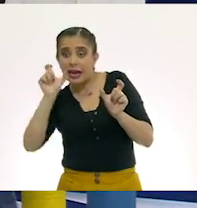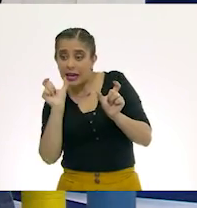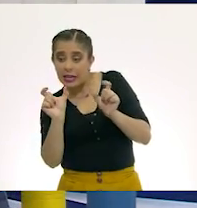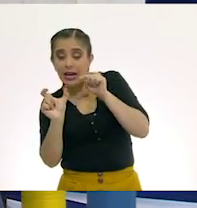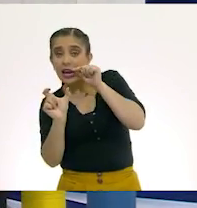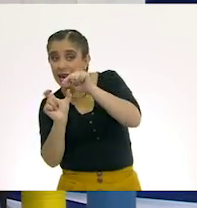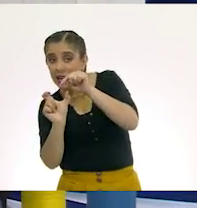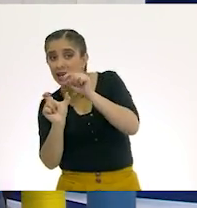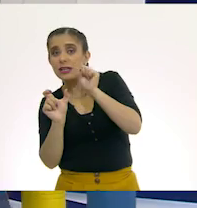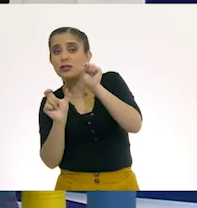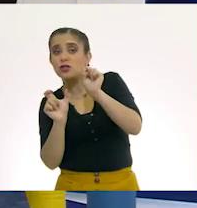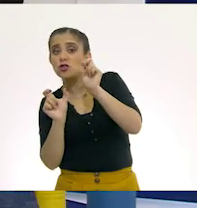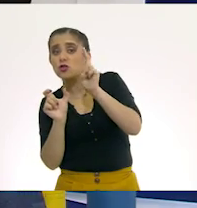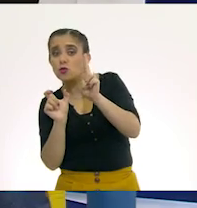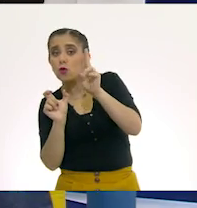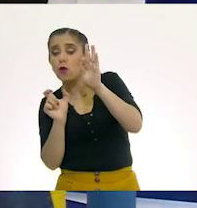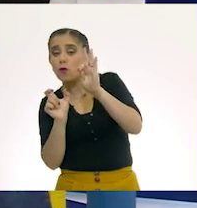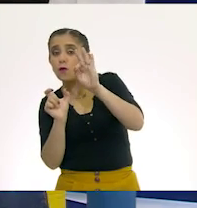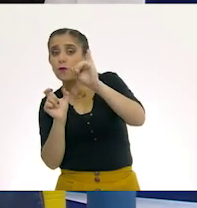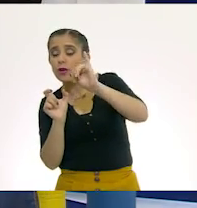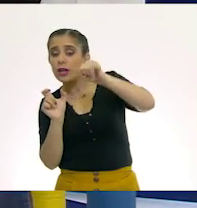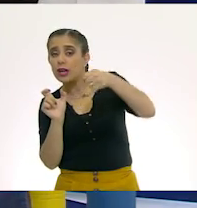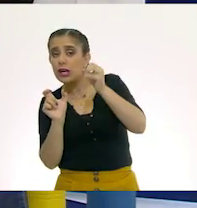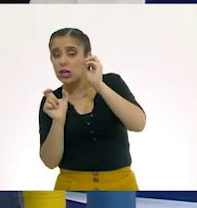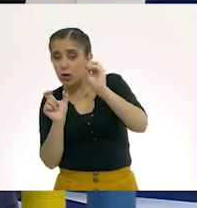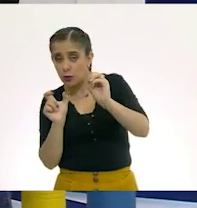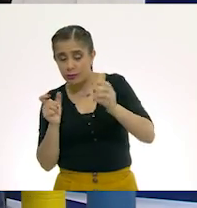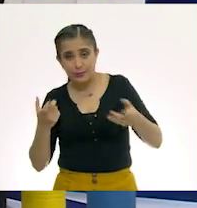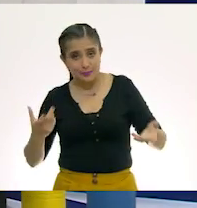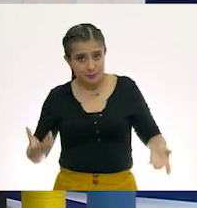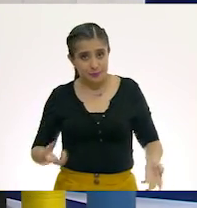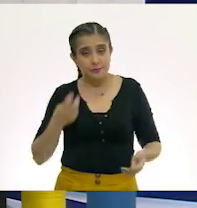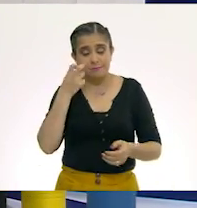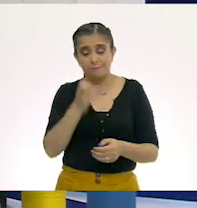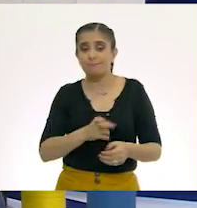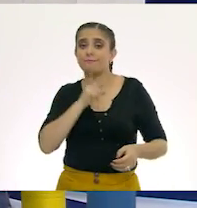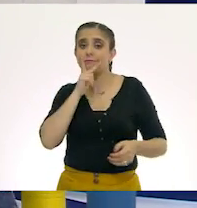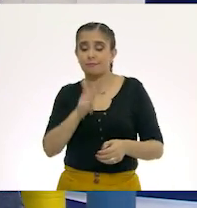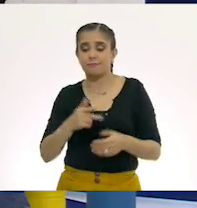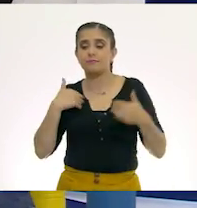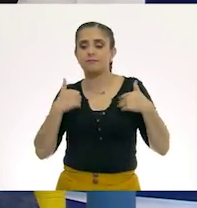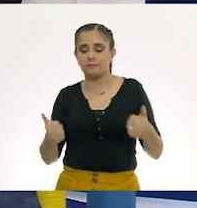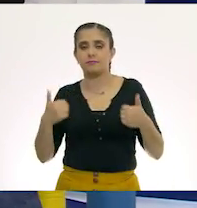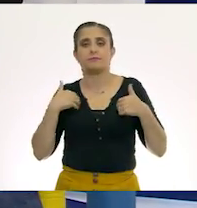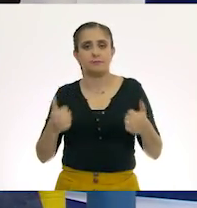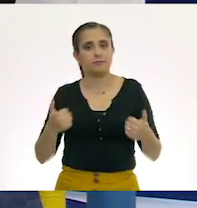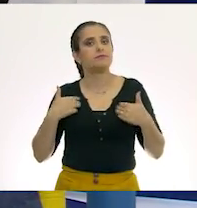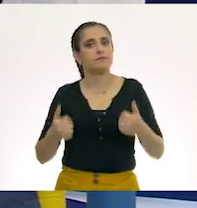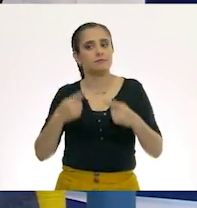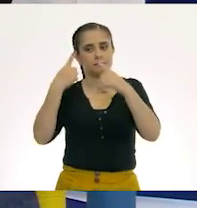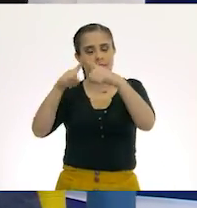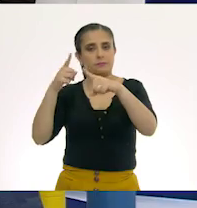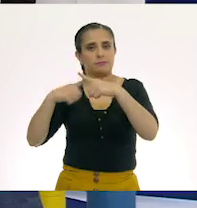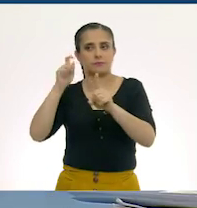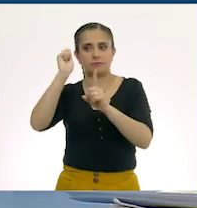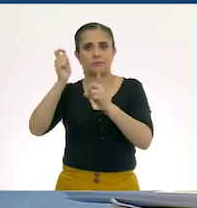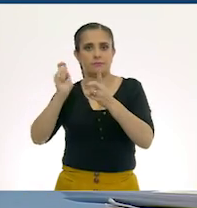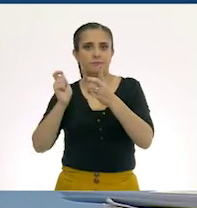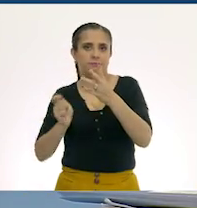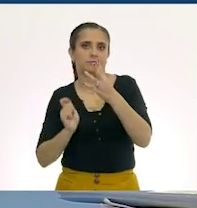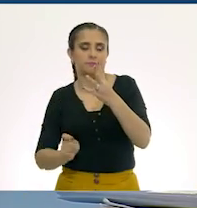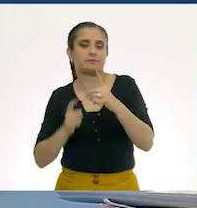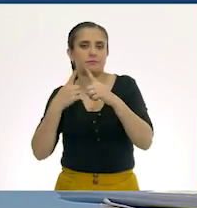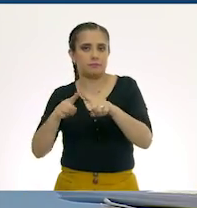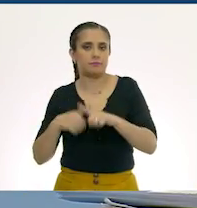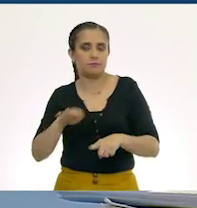Exactamente. También les cambian el sentido a las palabras. Sí, claro, pero, bueno,